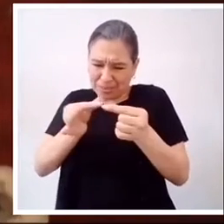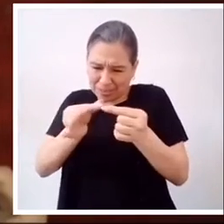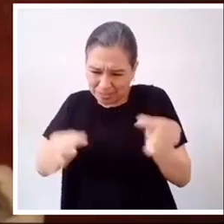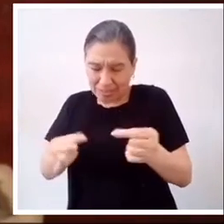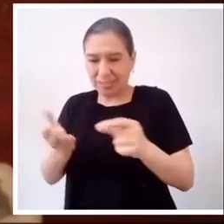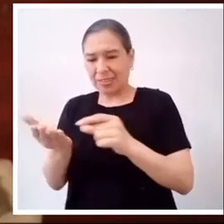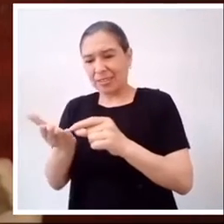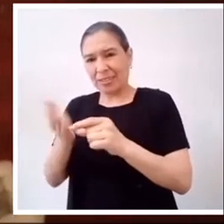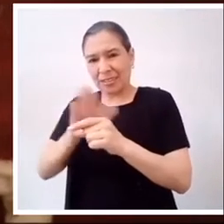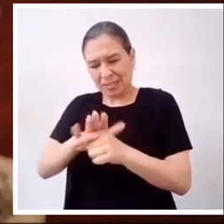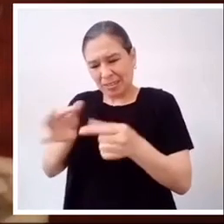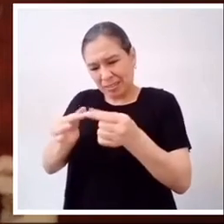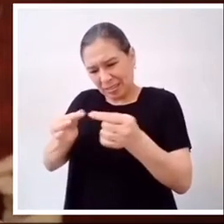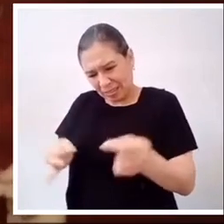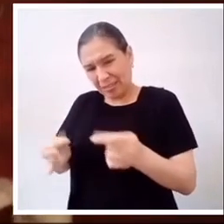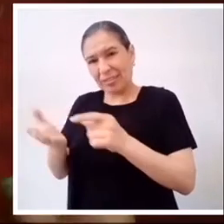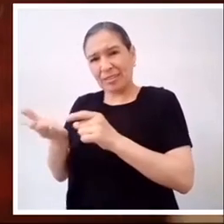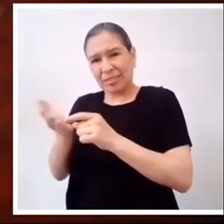menor medida.